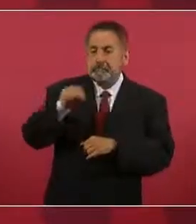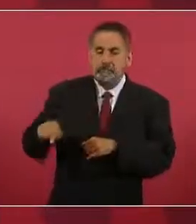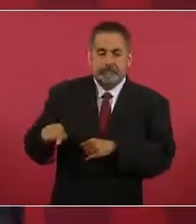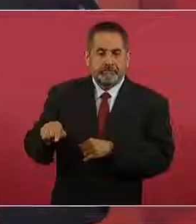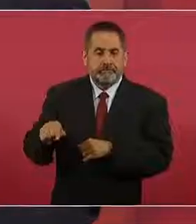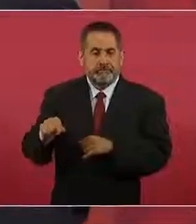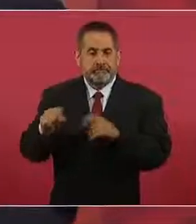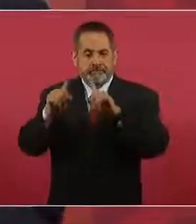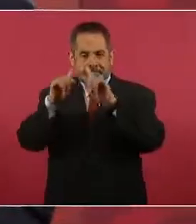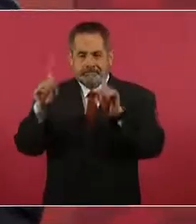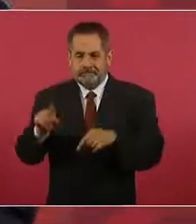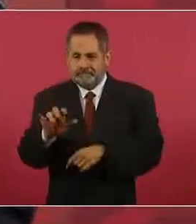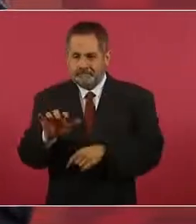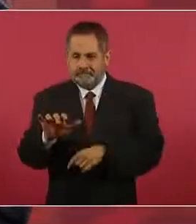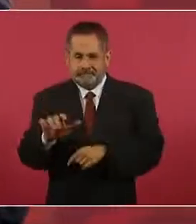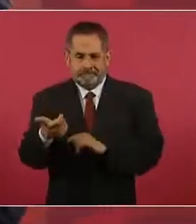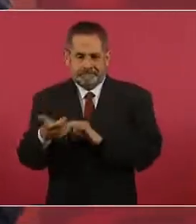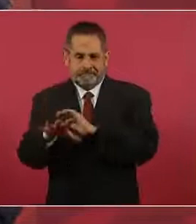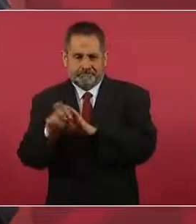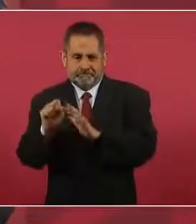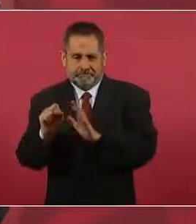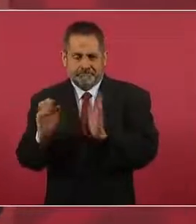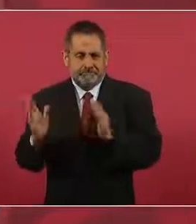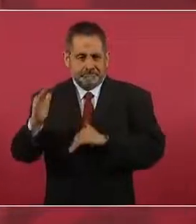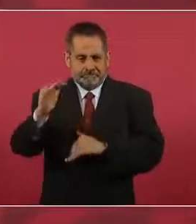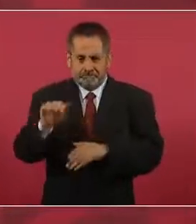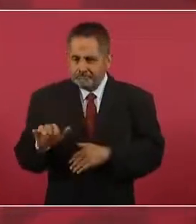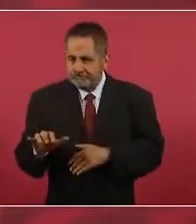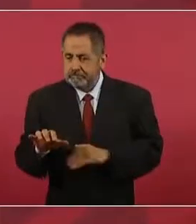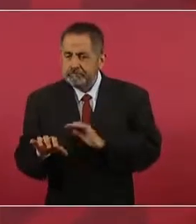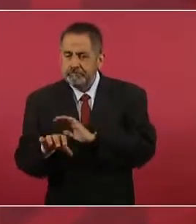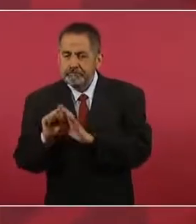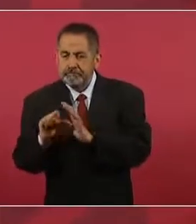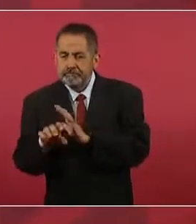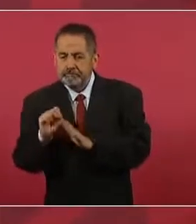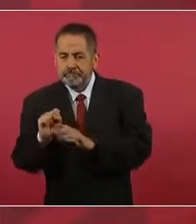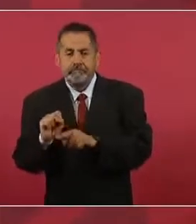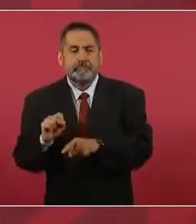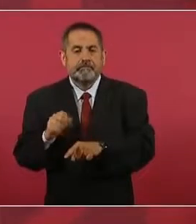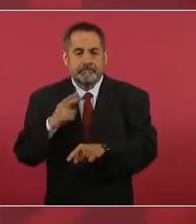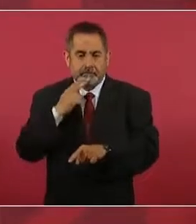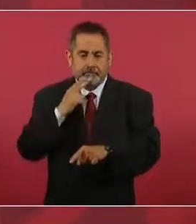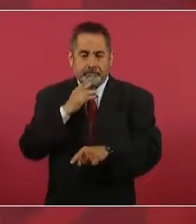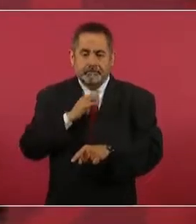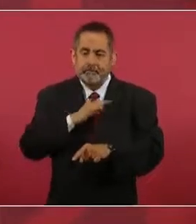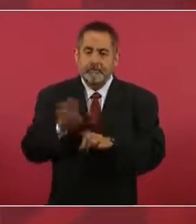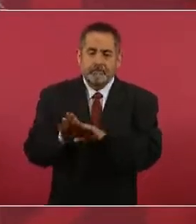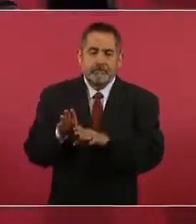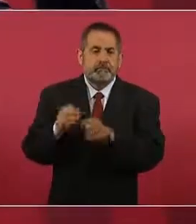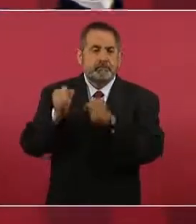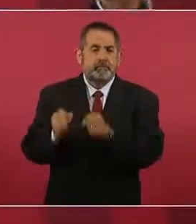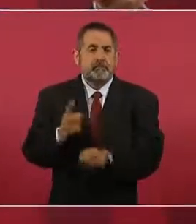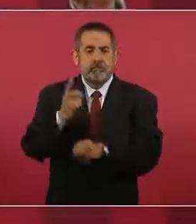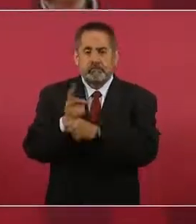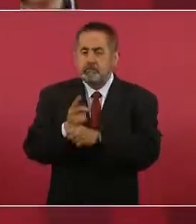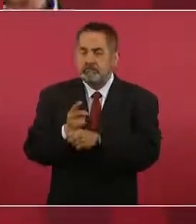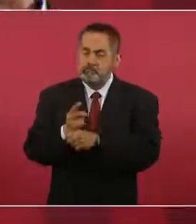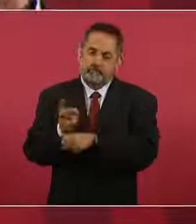estas sucursales puedan funcionar con seguridad.